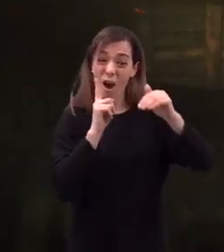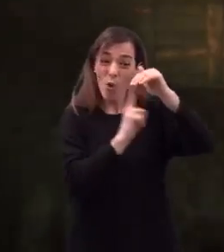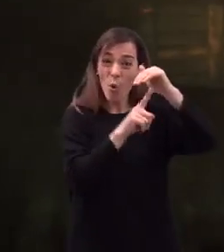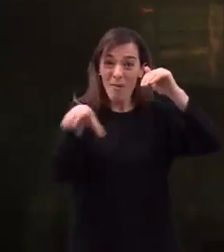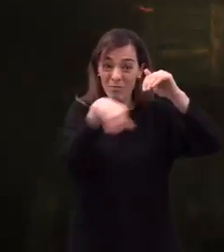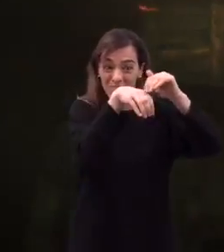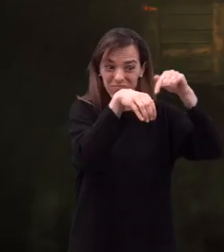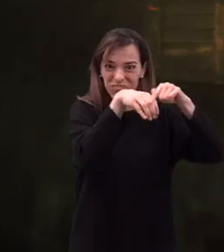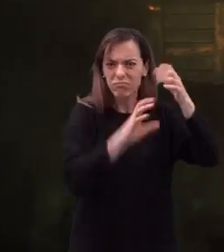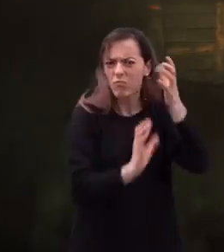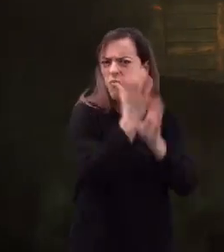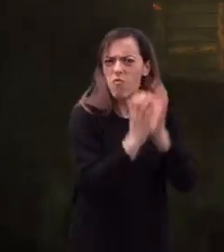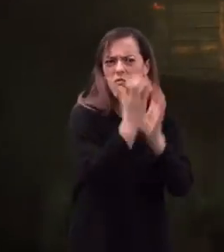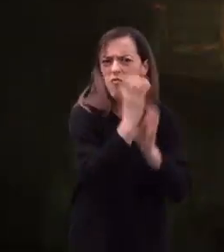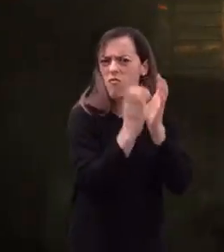fortuito.